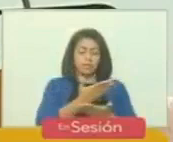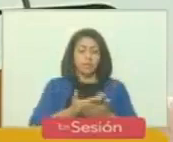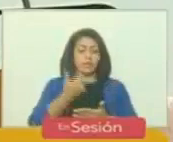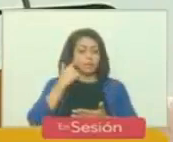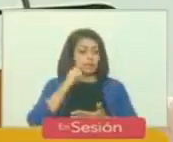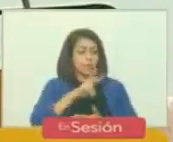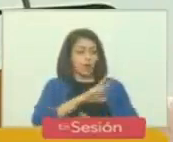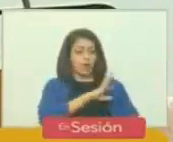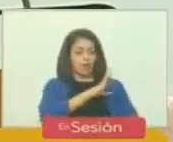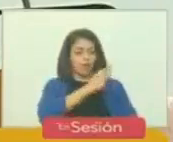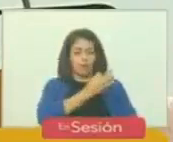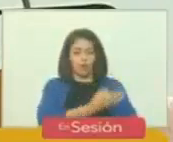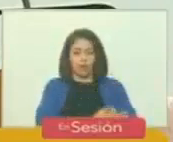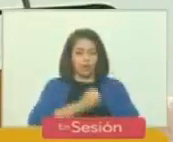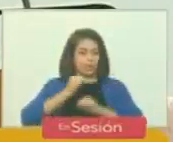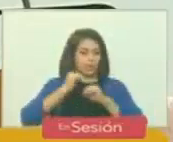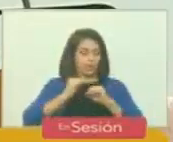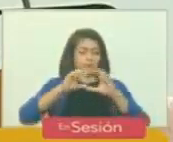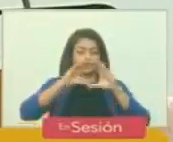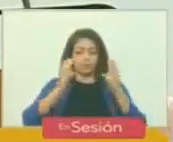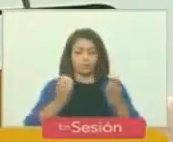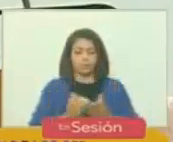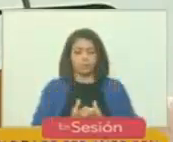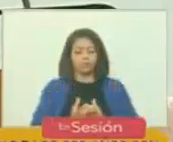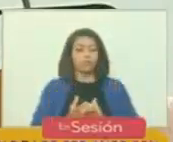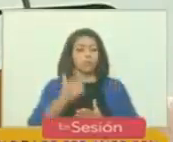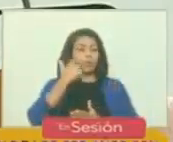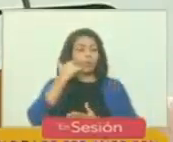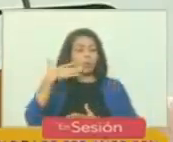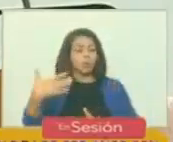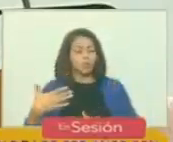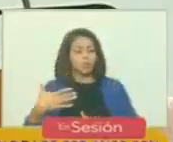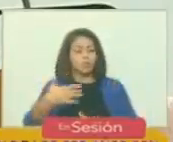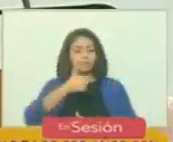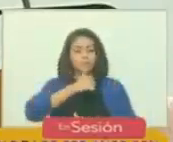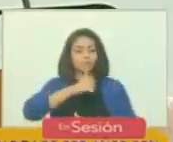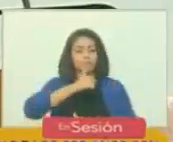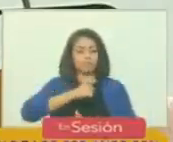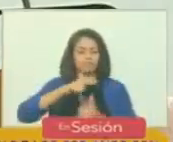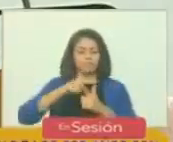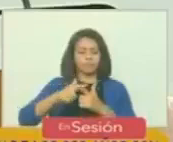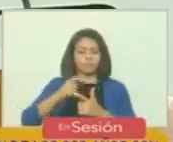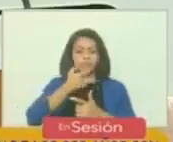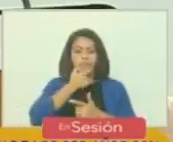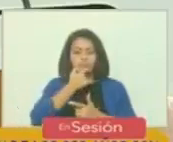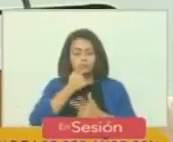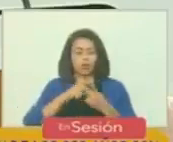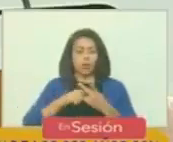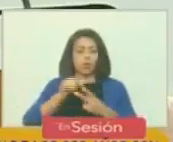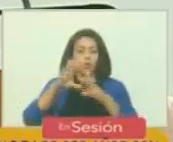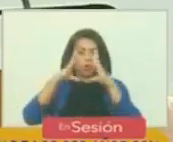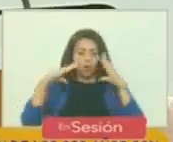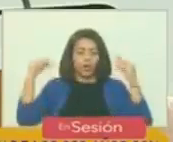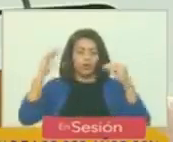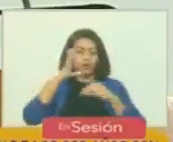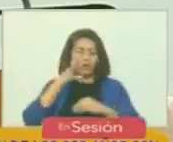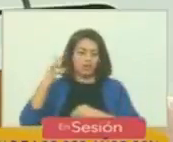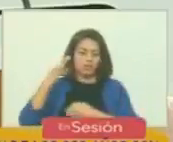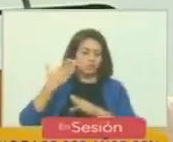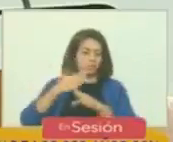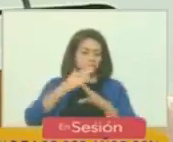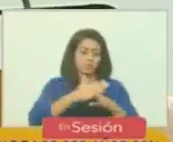considerada una de las más poderosas del mundo acostumbrada a lidiar con las flotas inglesa holandesa y francesa